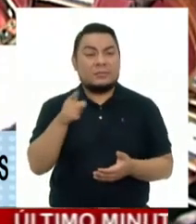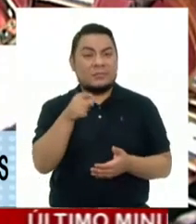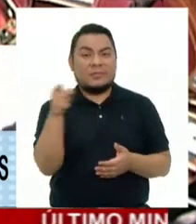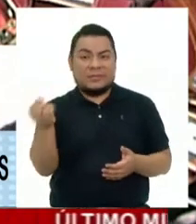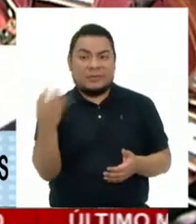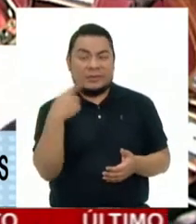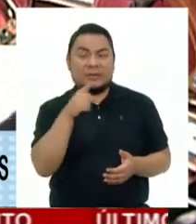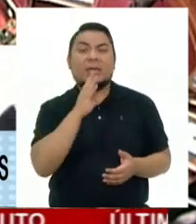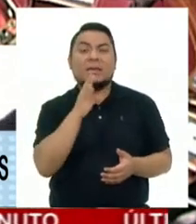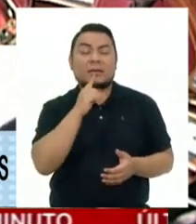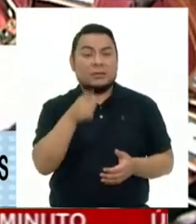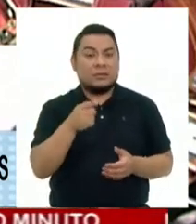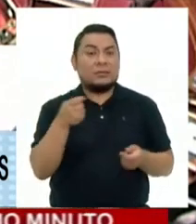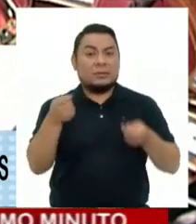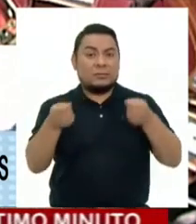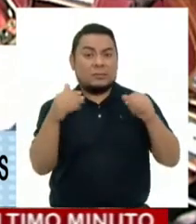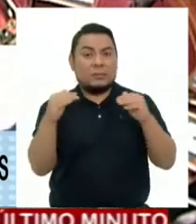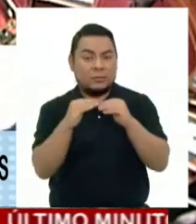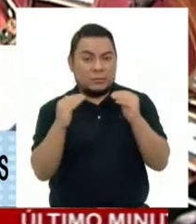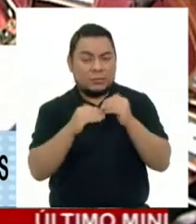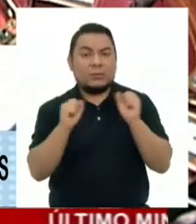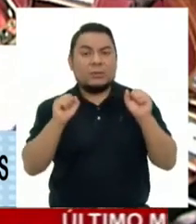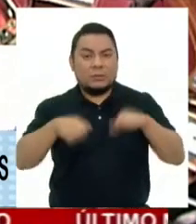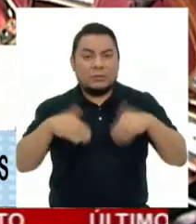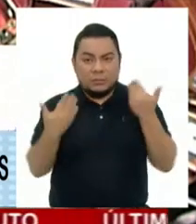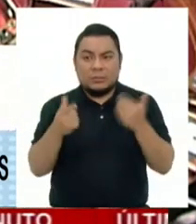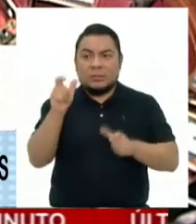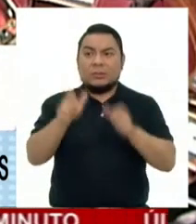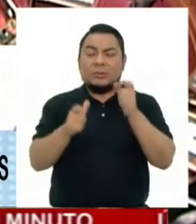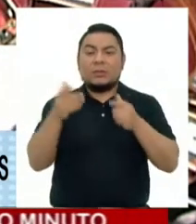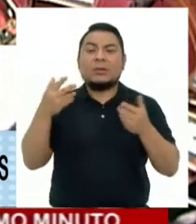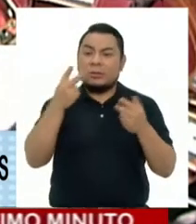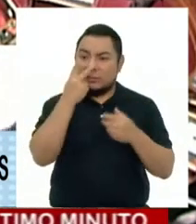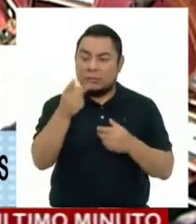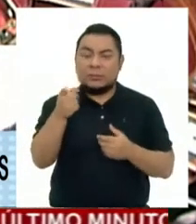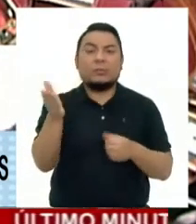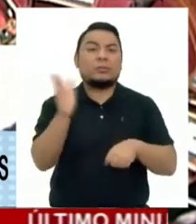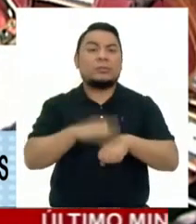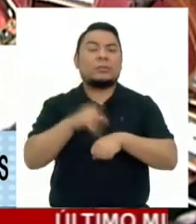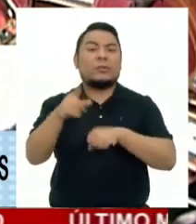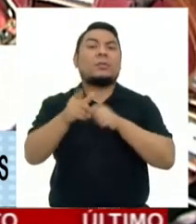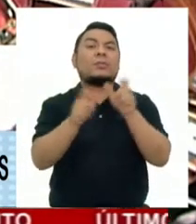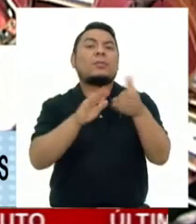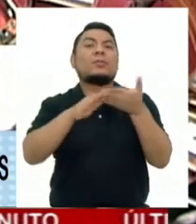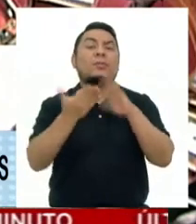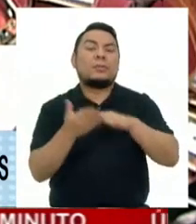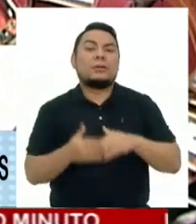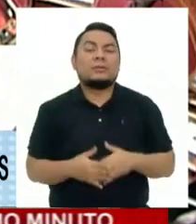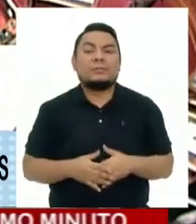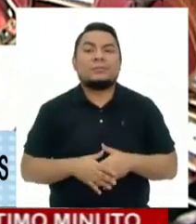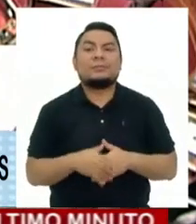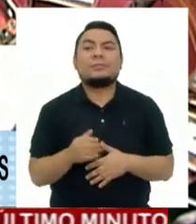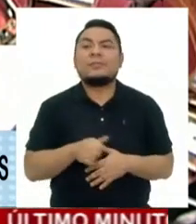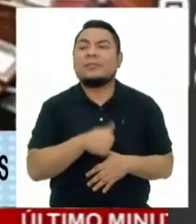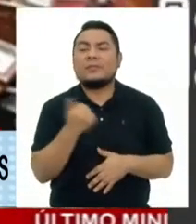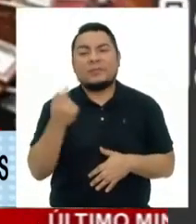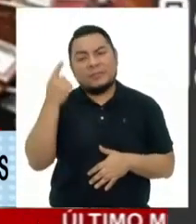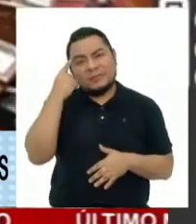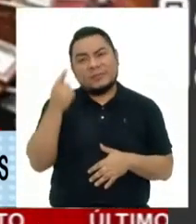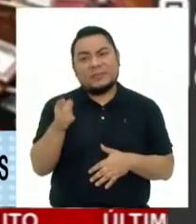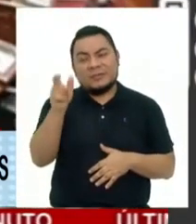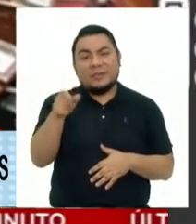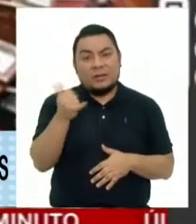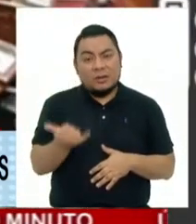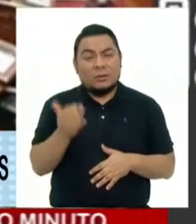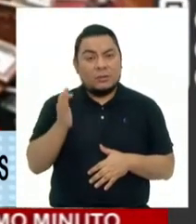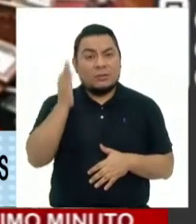hablar de proporciones que sea en función a la posible audiencia que tengan en relación a la población, la otra incoherencia resulta